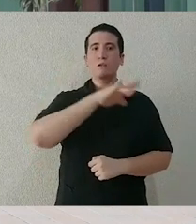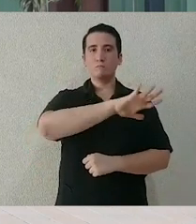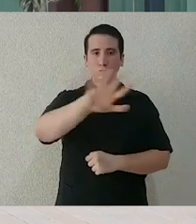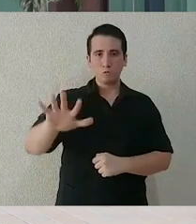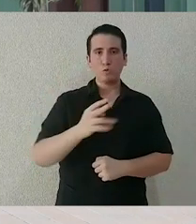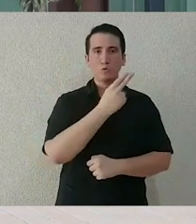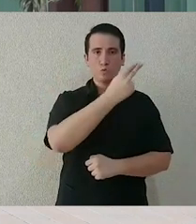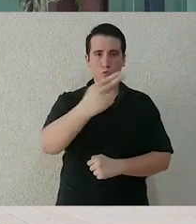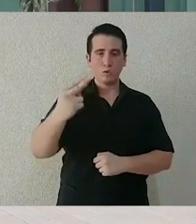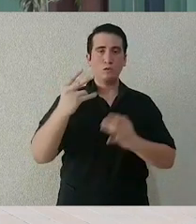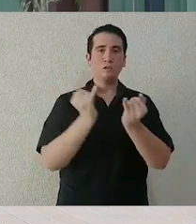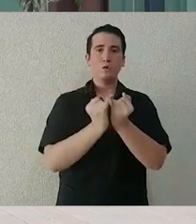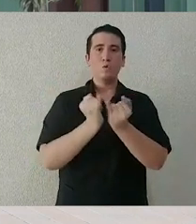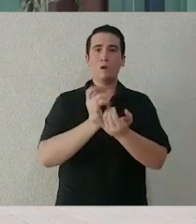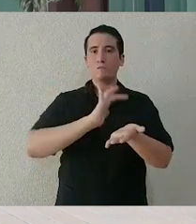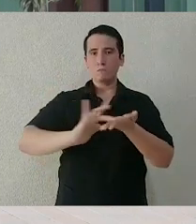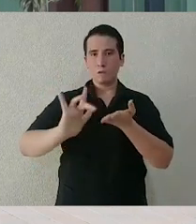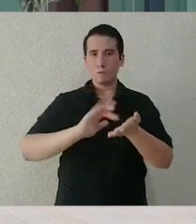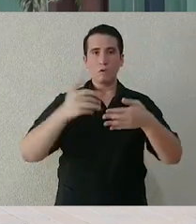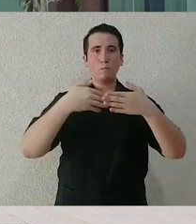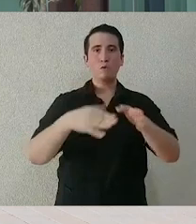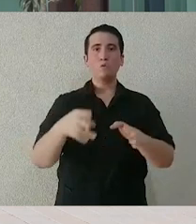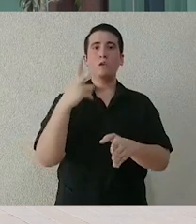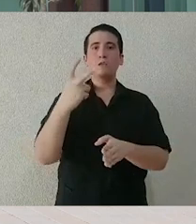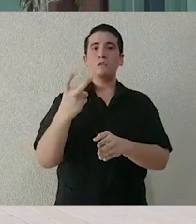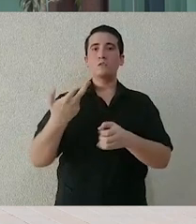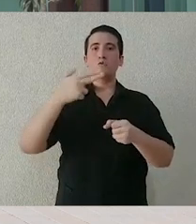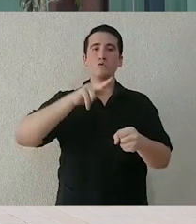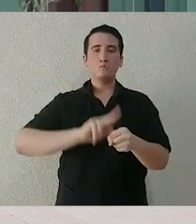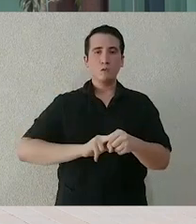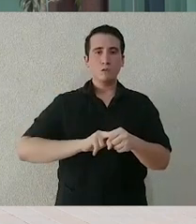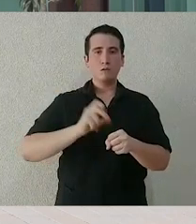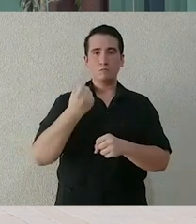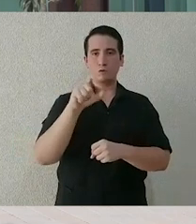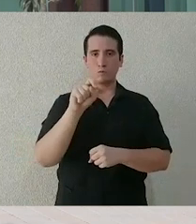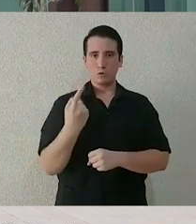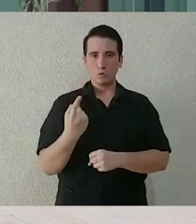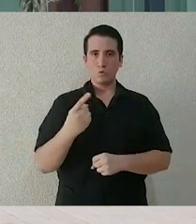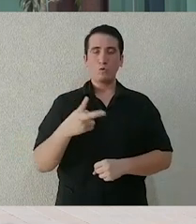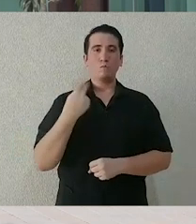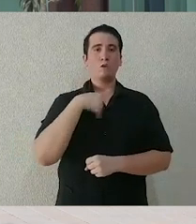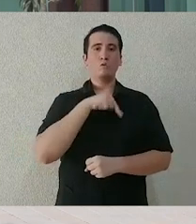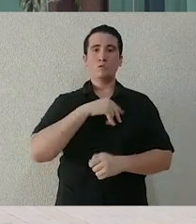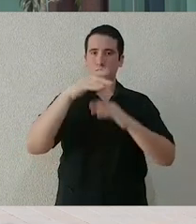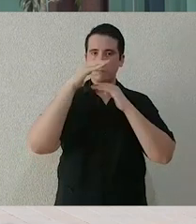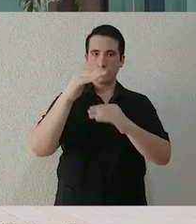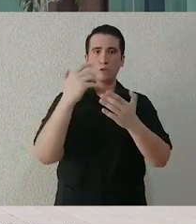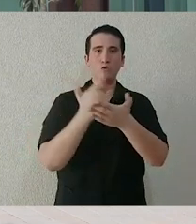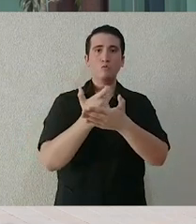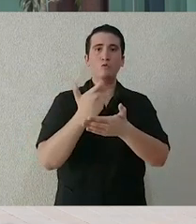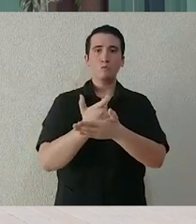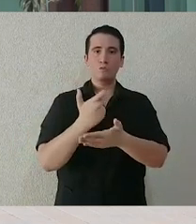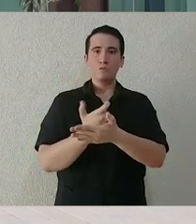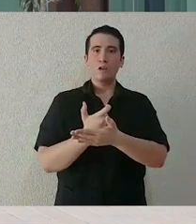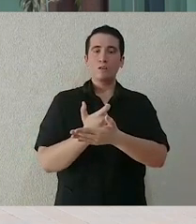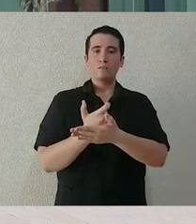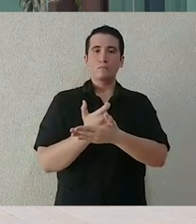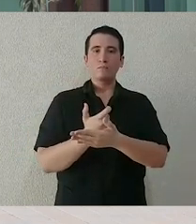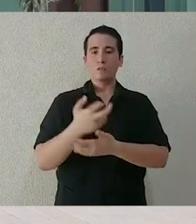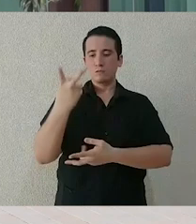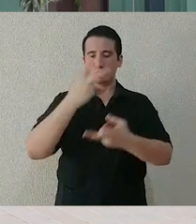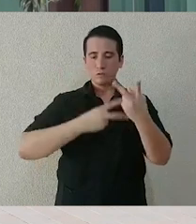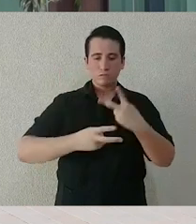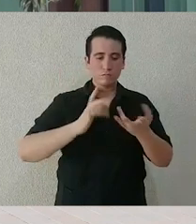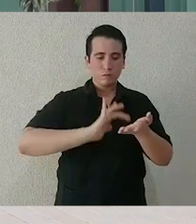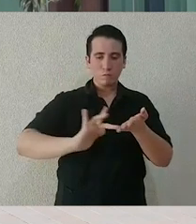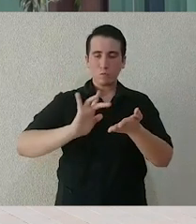hemos venido apoyando solidariamente a todos los hospitales del gobierno federal para que puedan cumplir con su responsabilidad de atender a